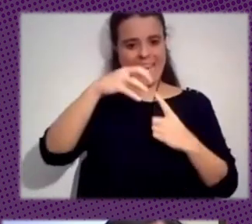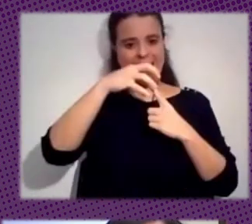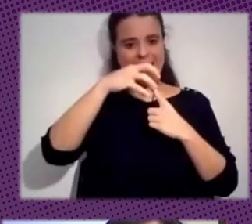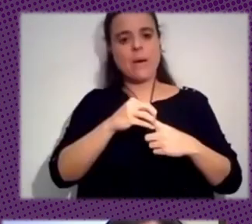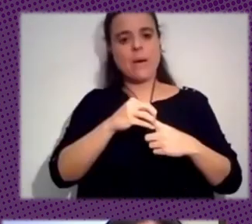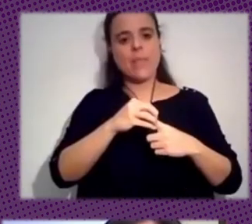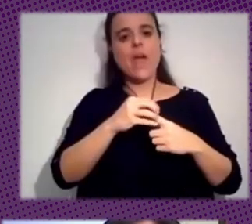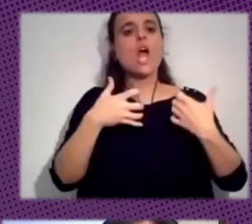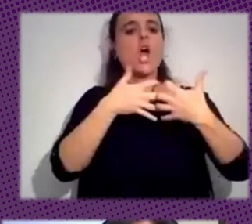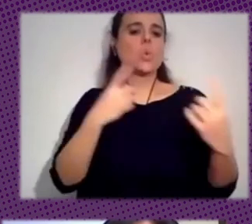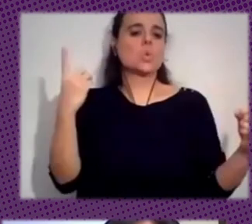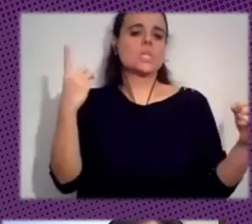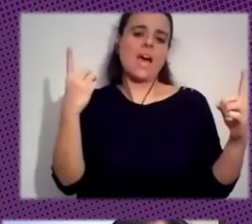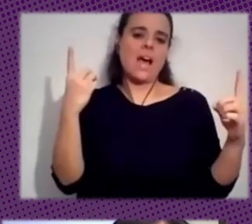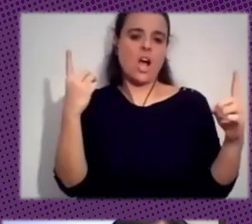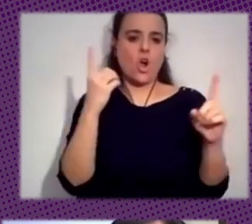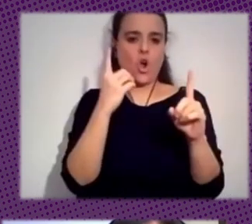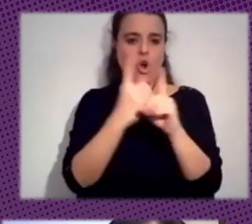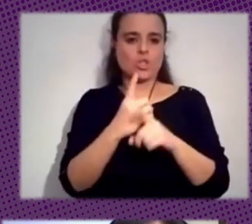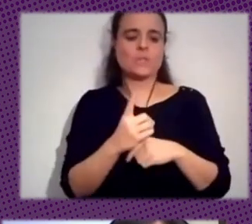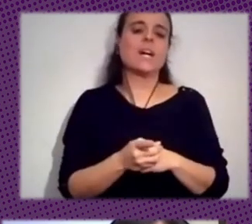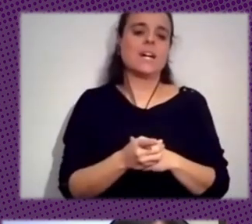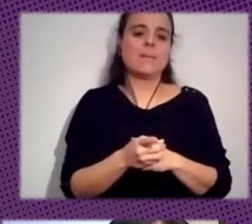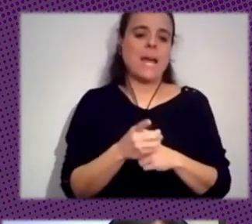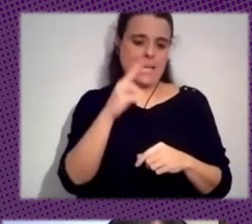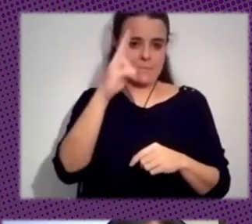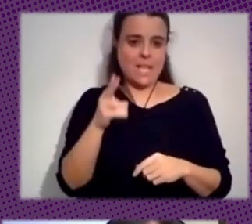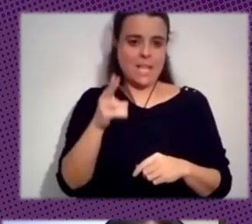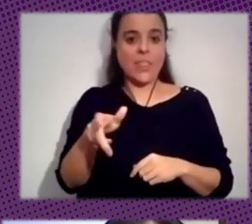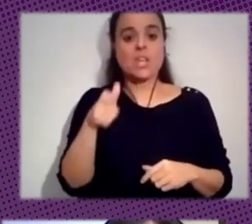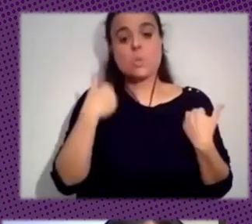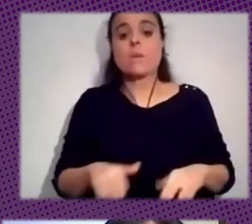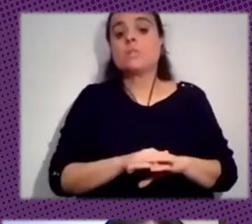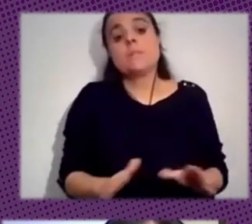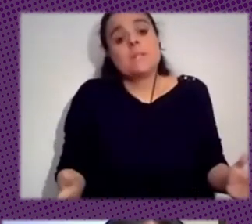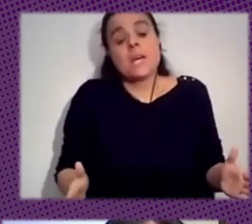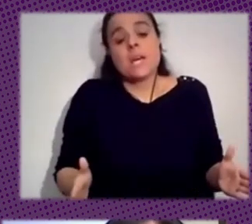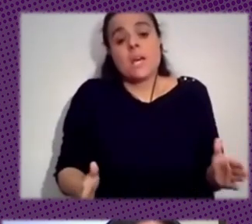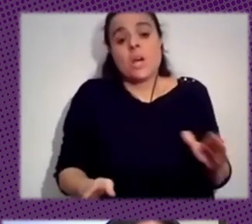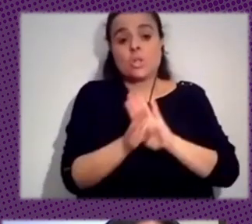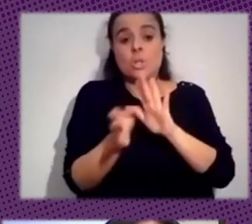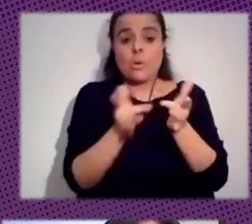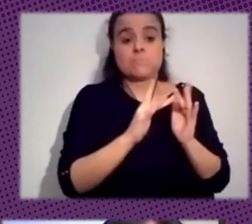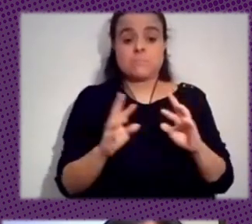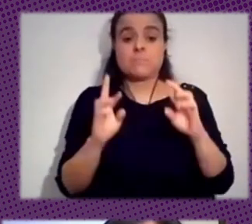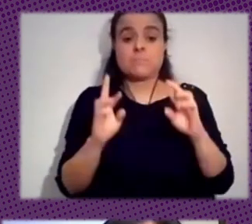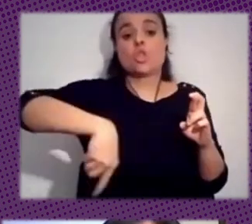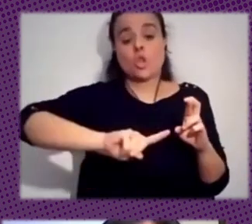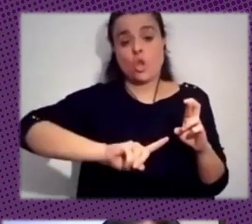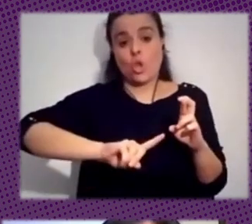los derechos humanos mucha suerte en vuestros proyectos seguimos en comunicación y esperemos que que bueno entre todas y todos vayamos